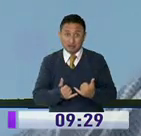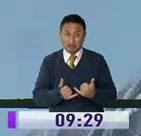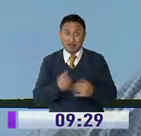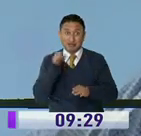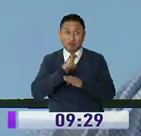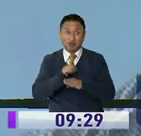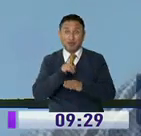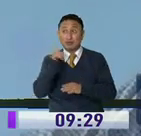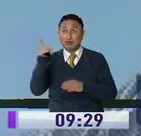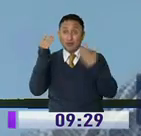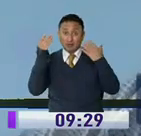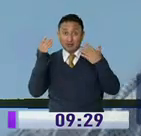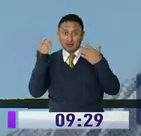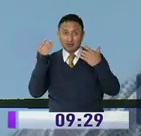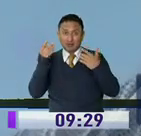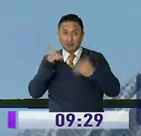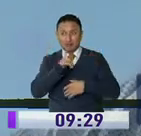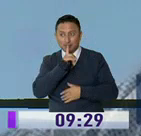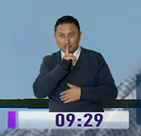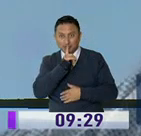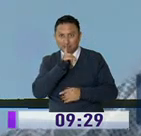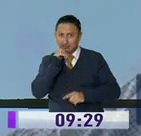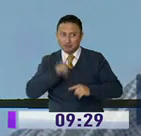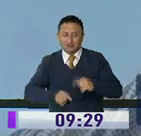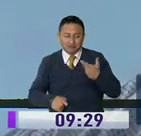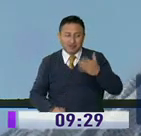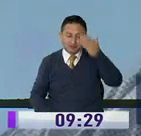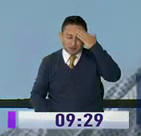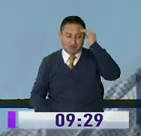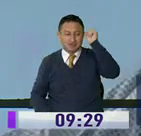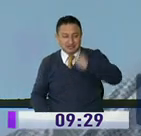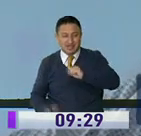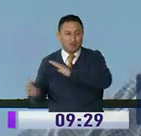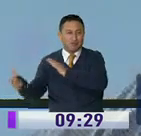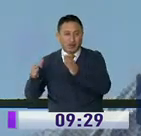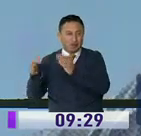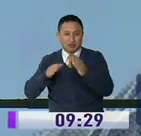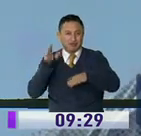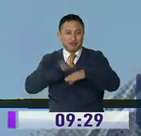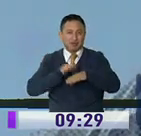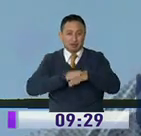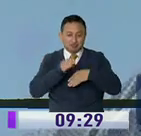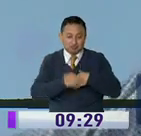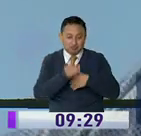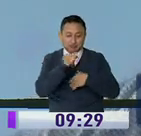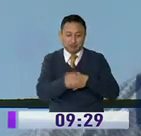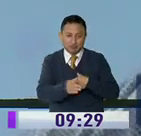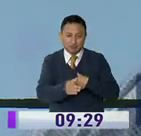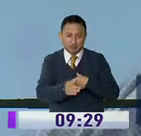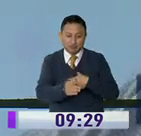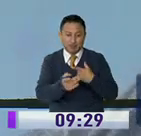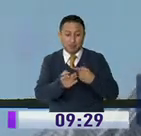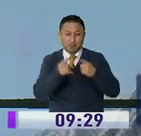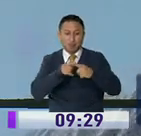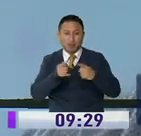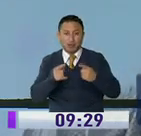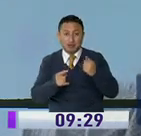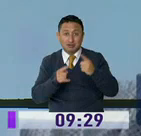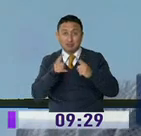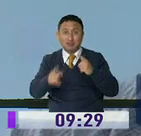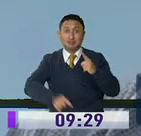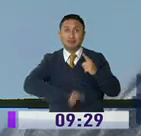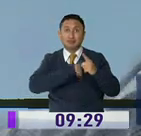específicamente Guayaquil. Sabemos que hay mucha mortandad por esta pandemia. Pero eso